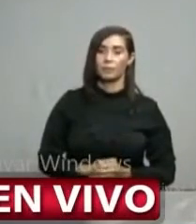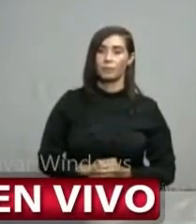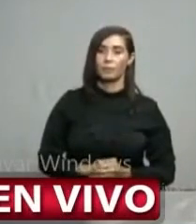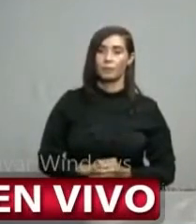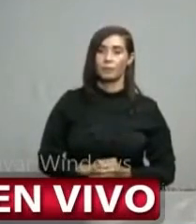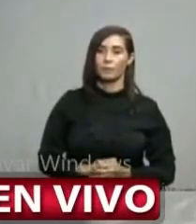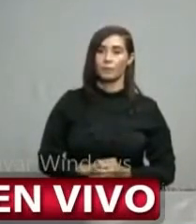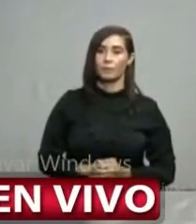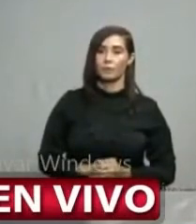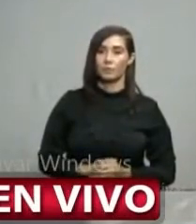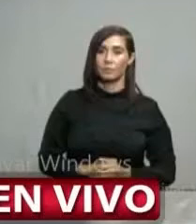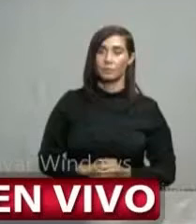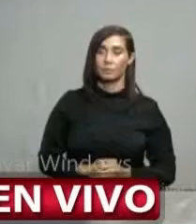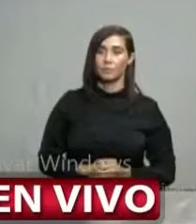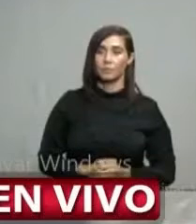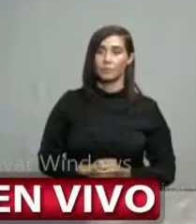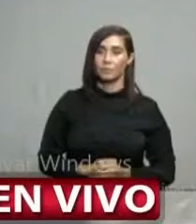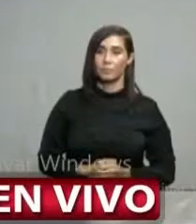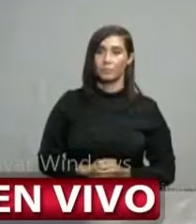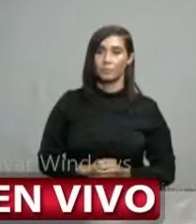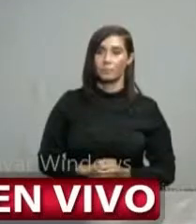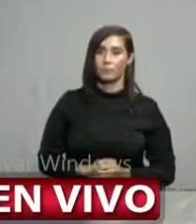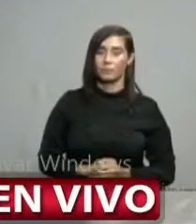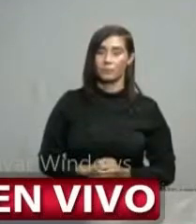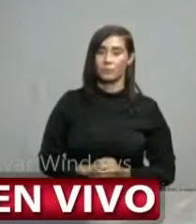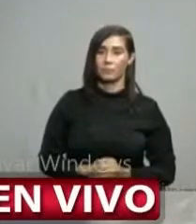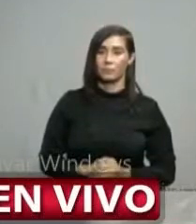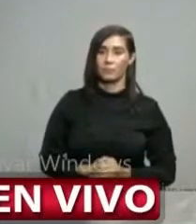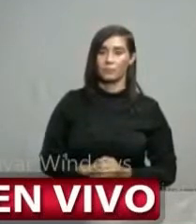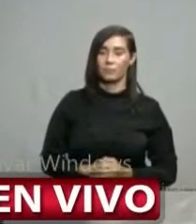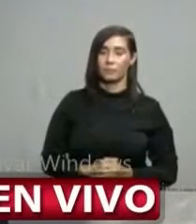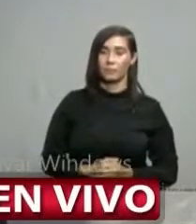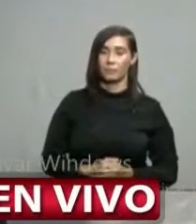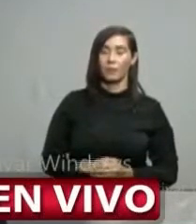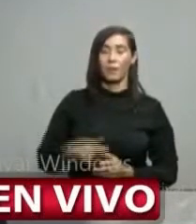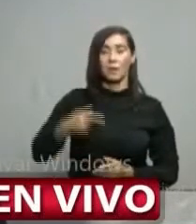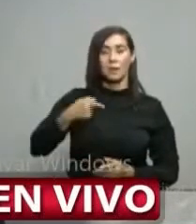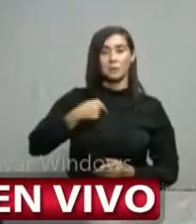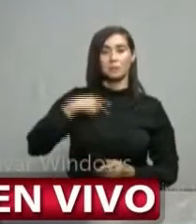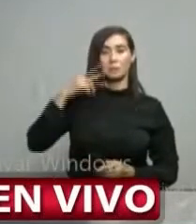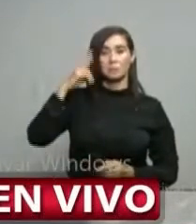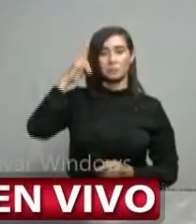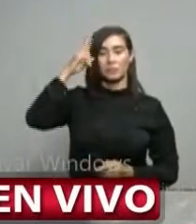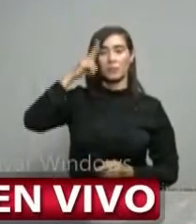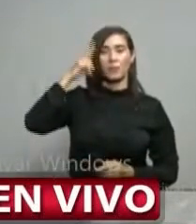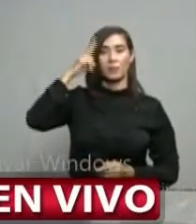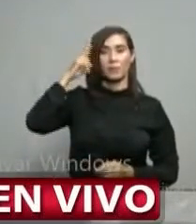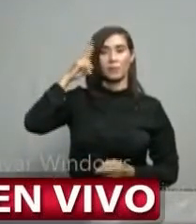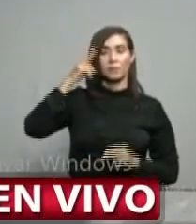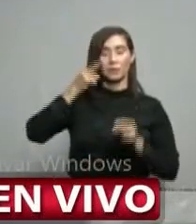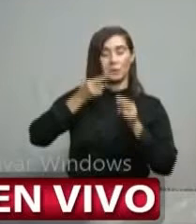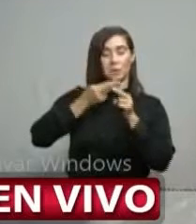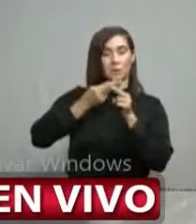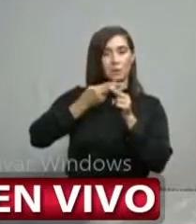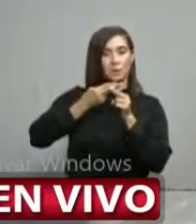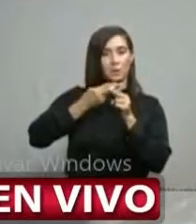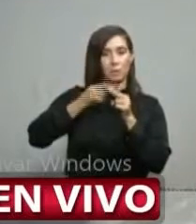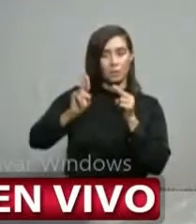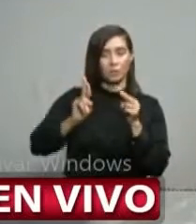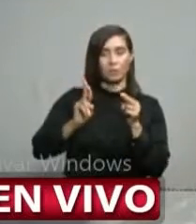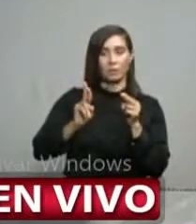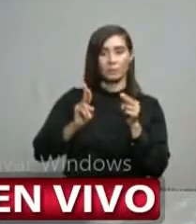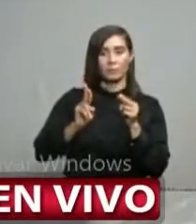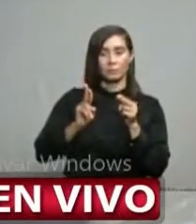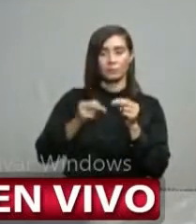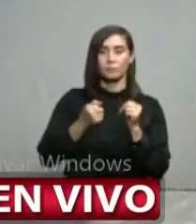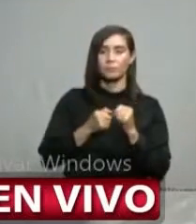reflexión breve sobre esto que usted me